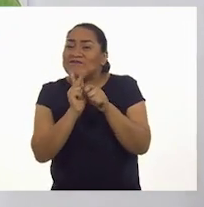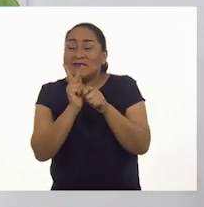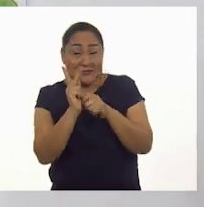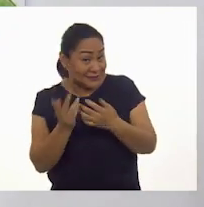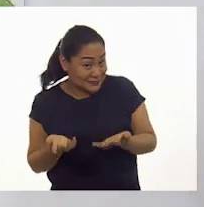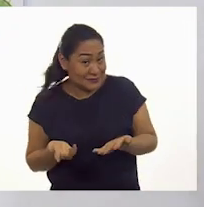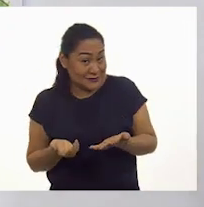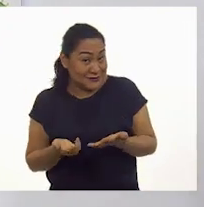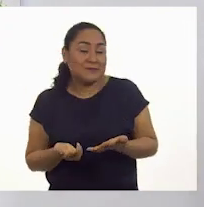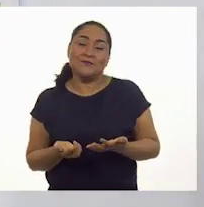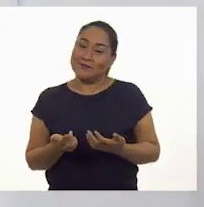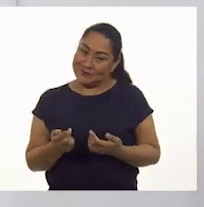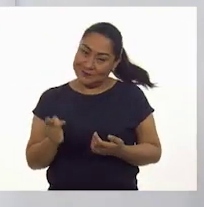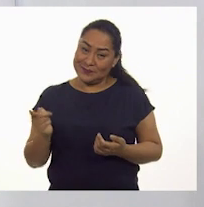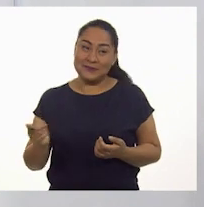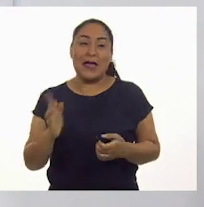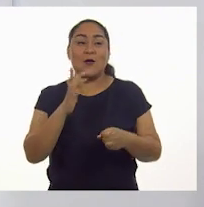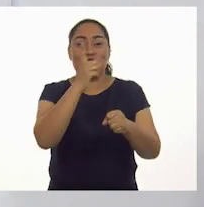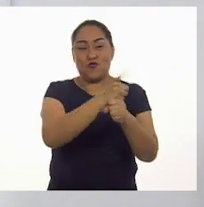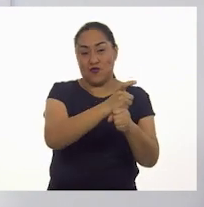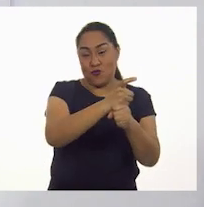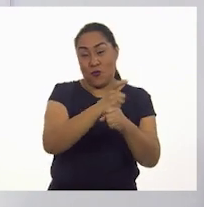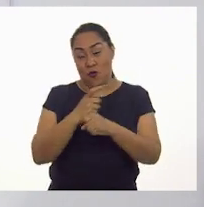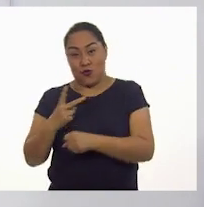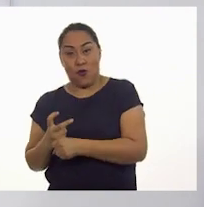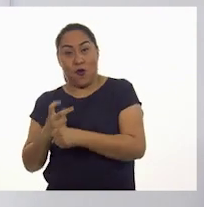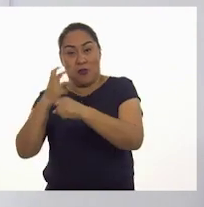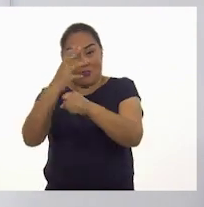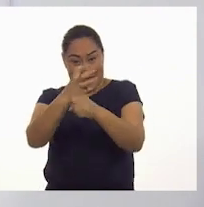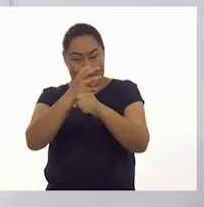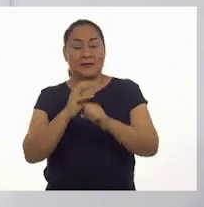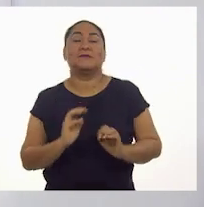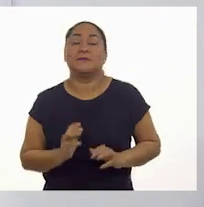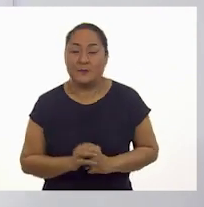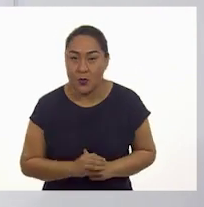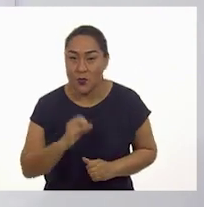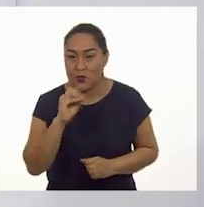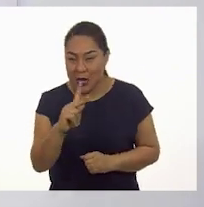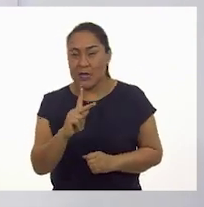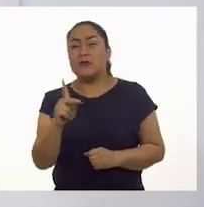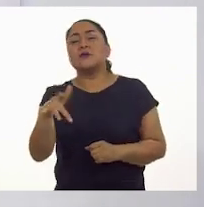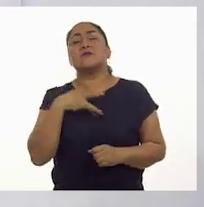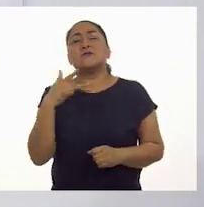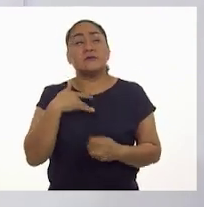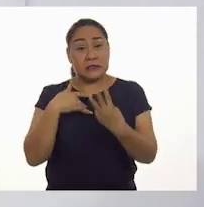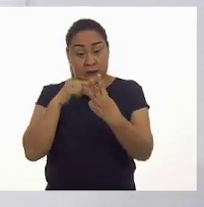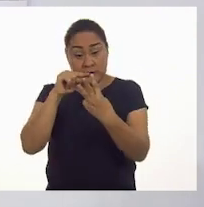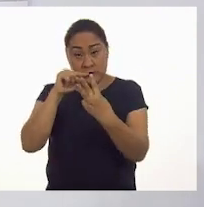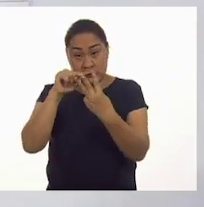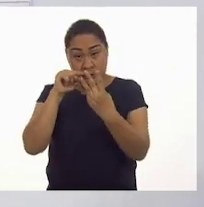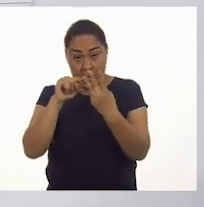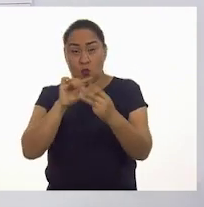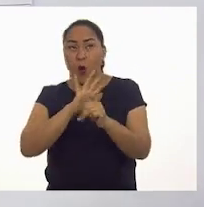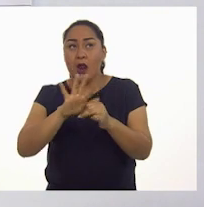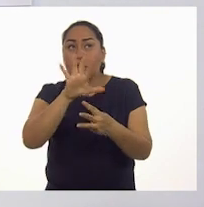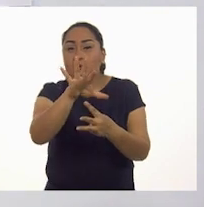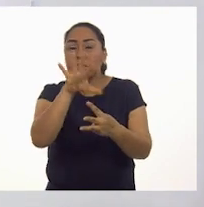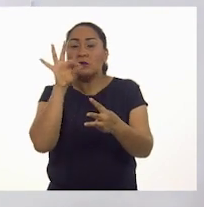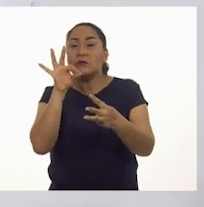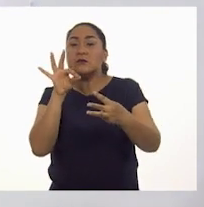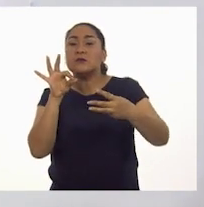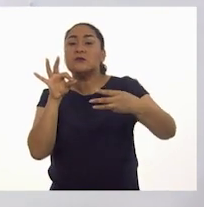Muy bien. Entonces, tenemos uno, dos y tres. Aquí están. Ahora, ¿cuál de esas tres corresponde al número uno? Observen bien.